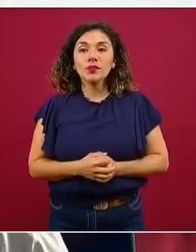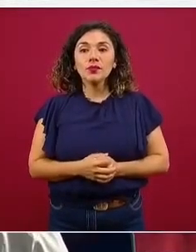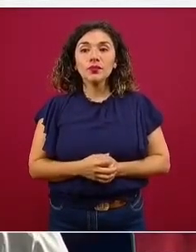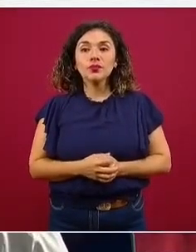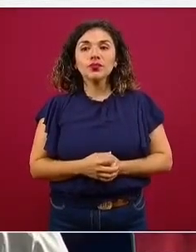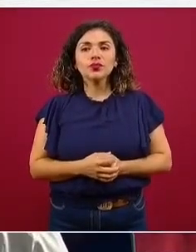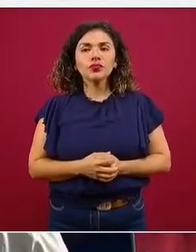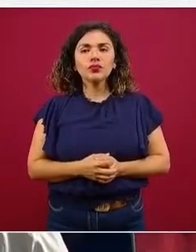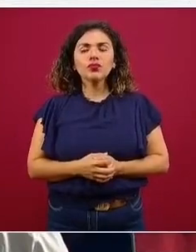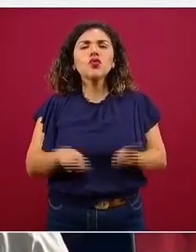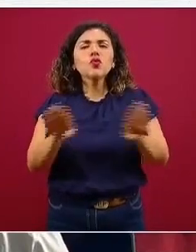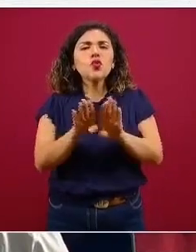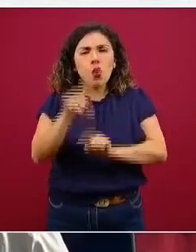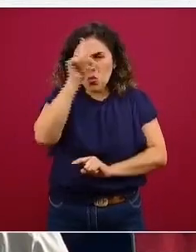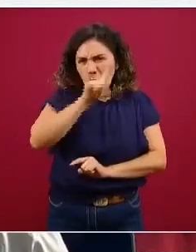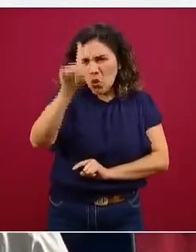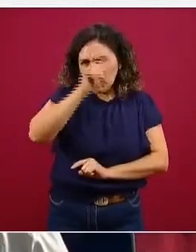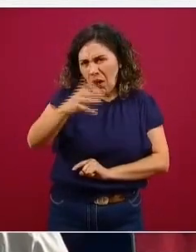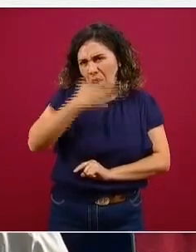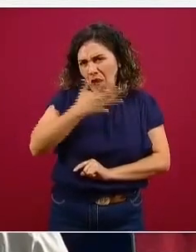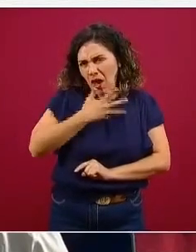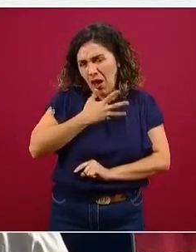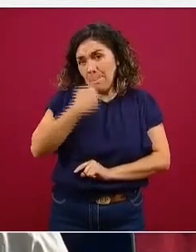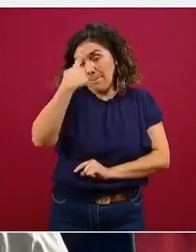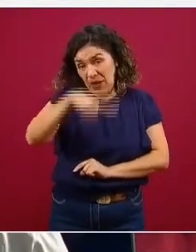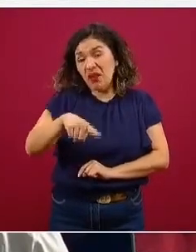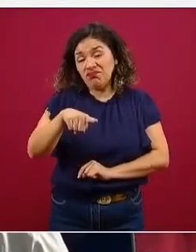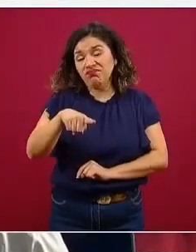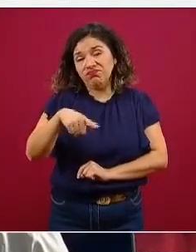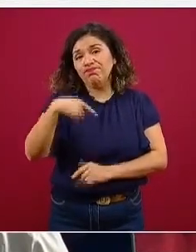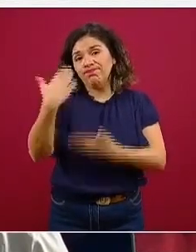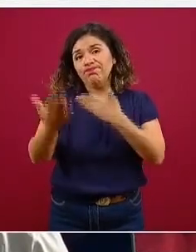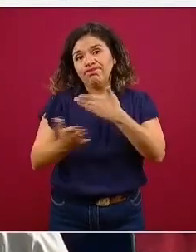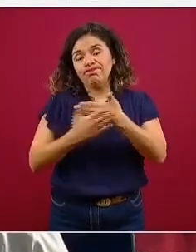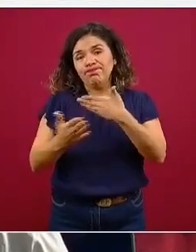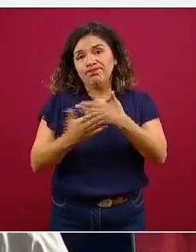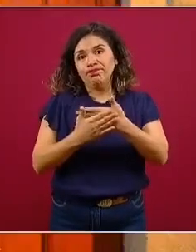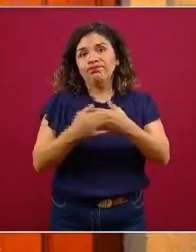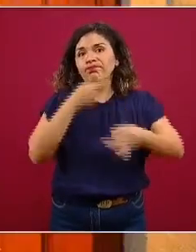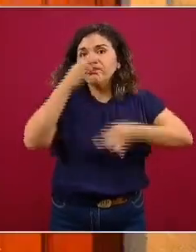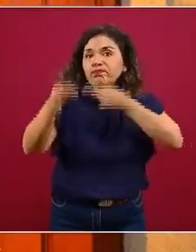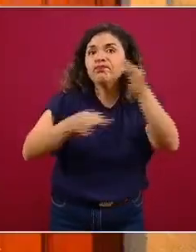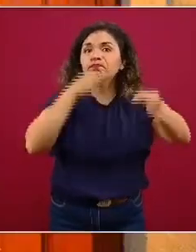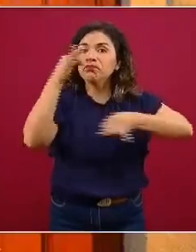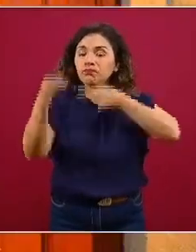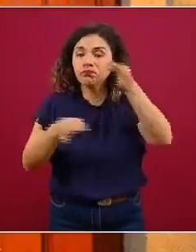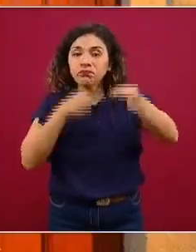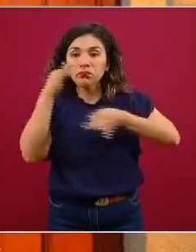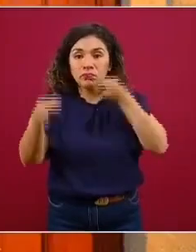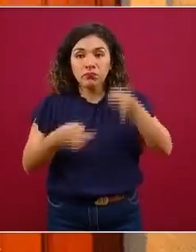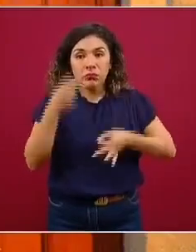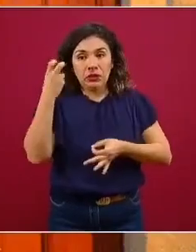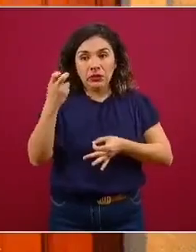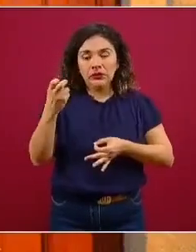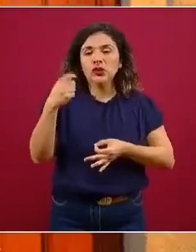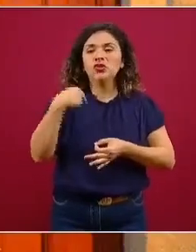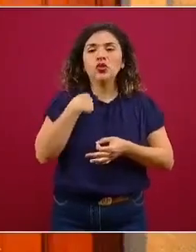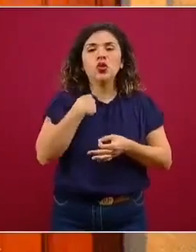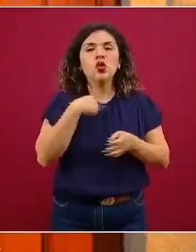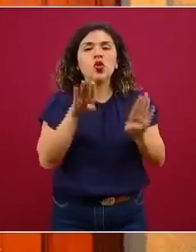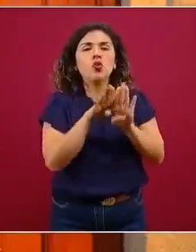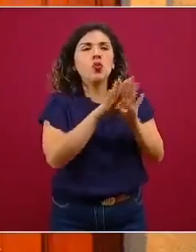Algunas de las recomendaciones que van a estar publicándose, esto es un extracto de